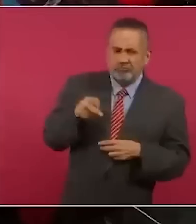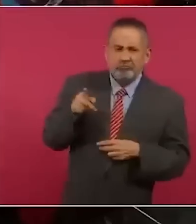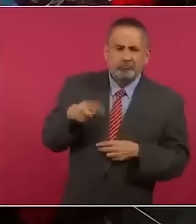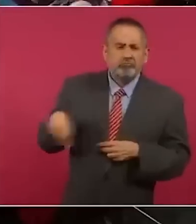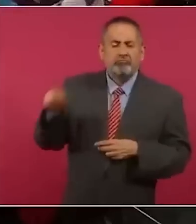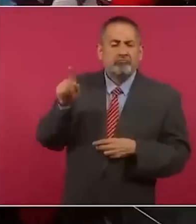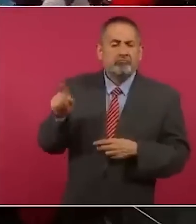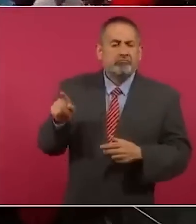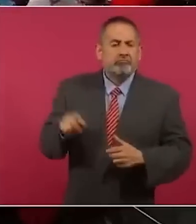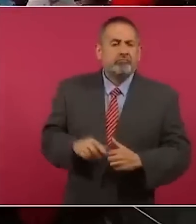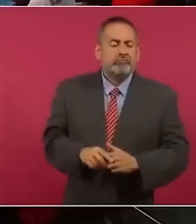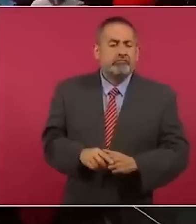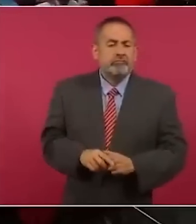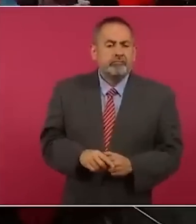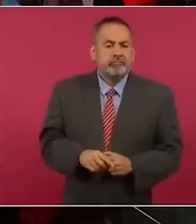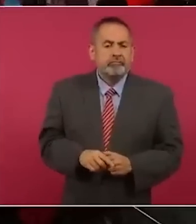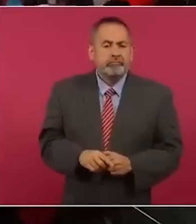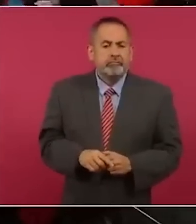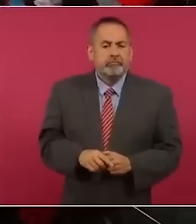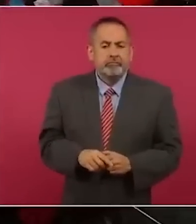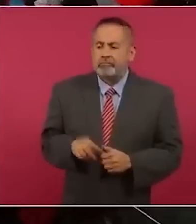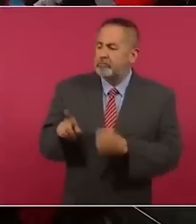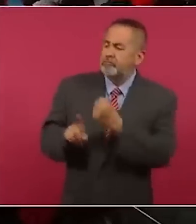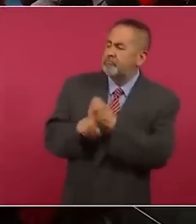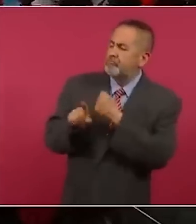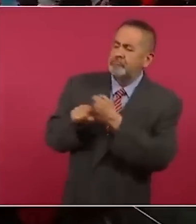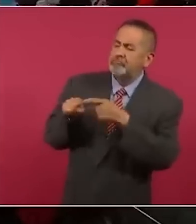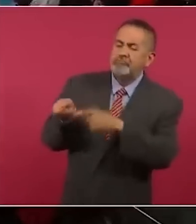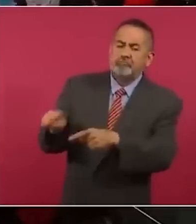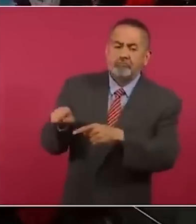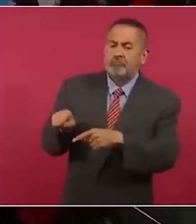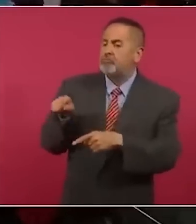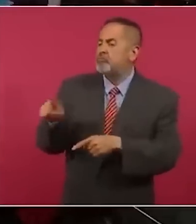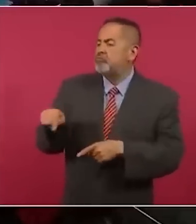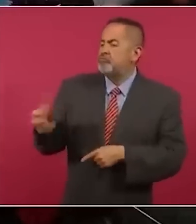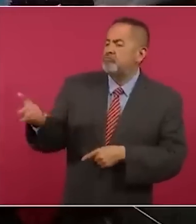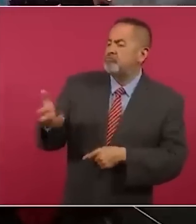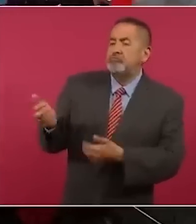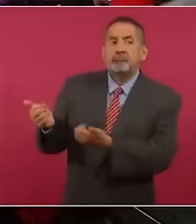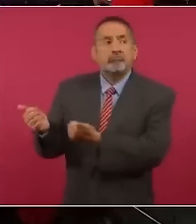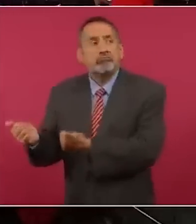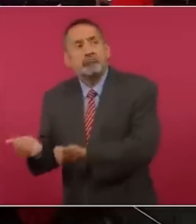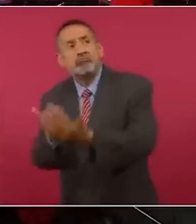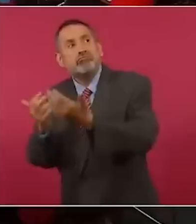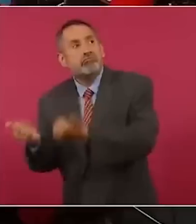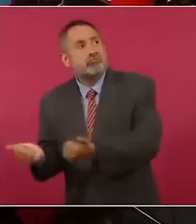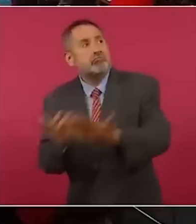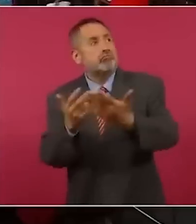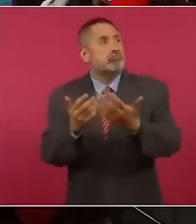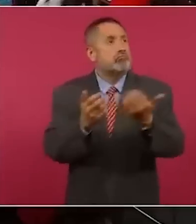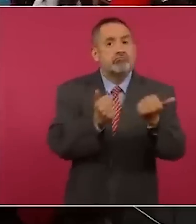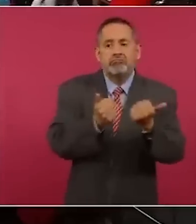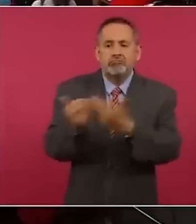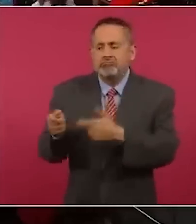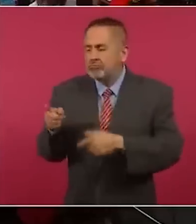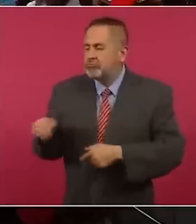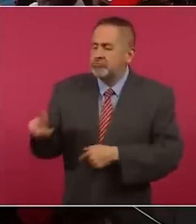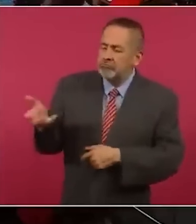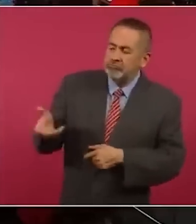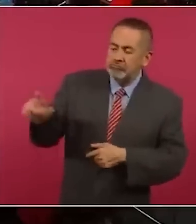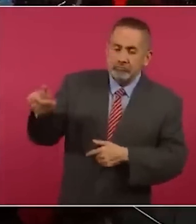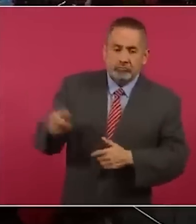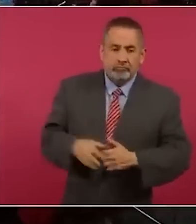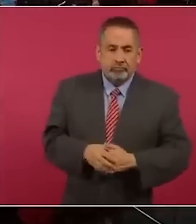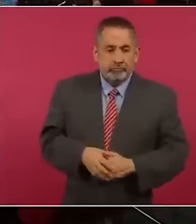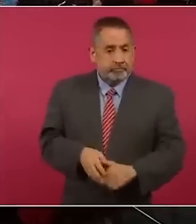no sólo el origen del problema, sino que también somos los que traficamos, llevamos y traemos el fentanilo. Pero